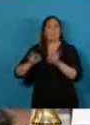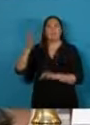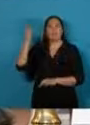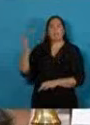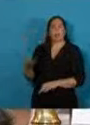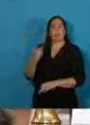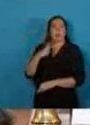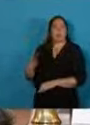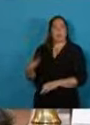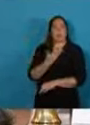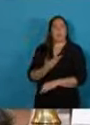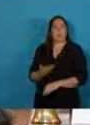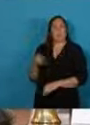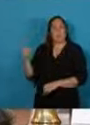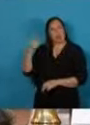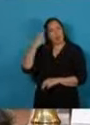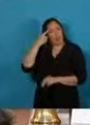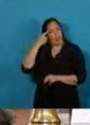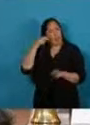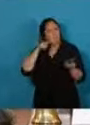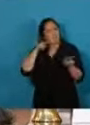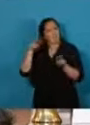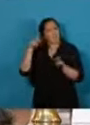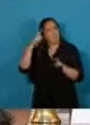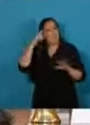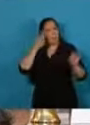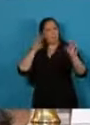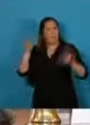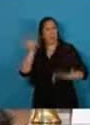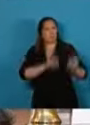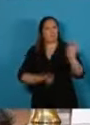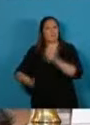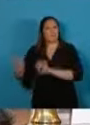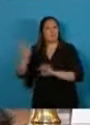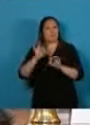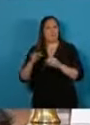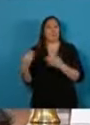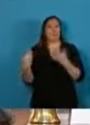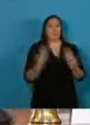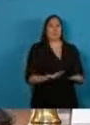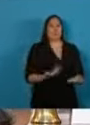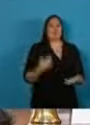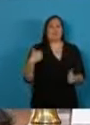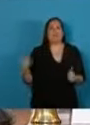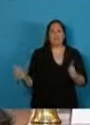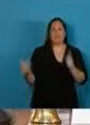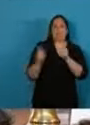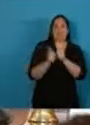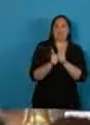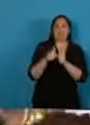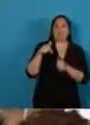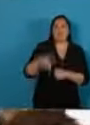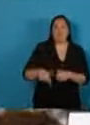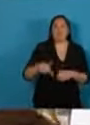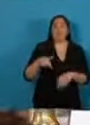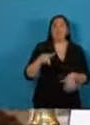vicepresidenta Cristina Fernández de Kirchner ha expresado en este tiempo del Argentina